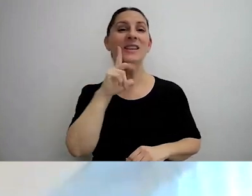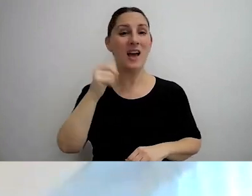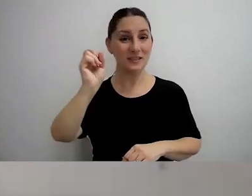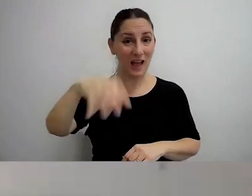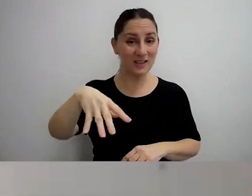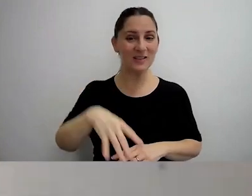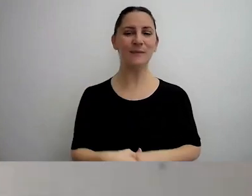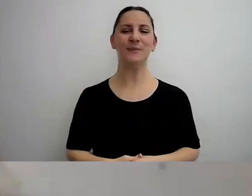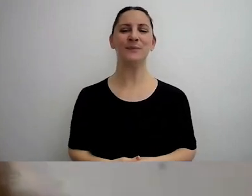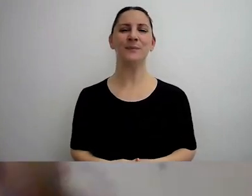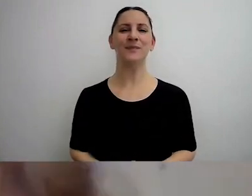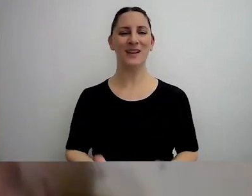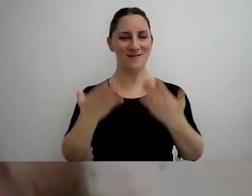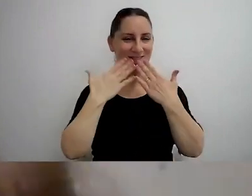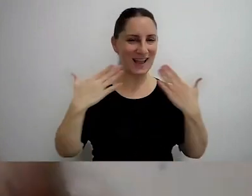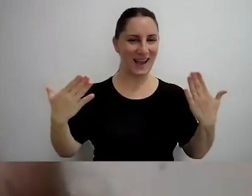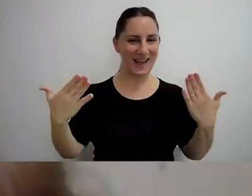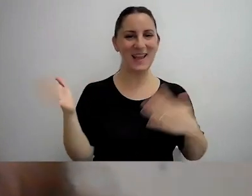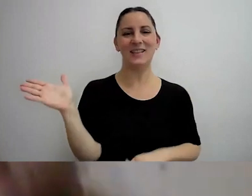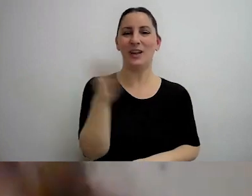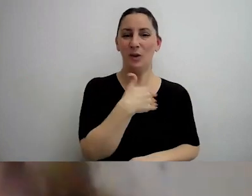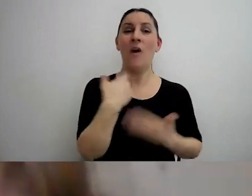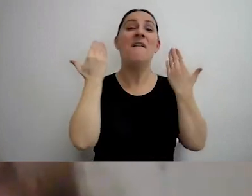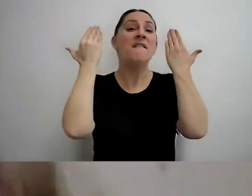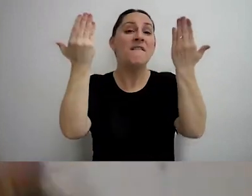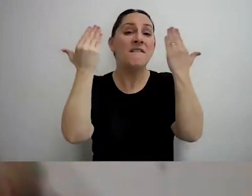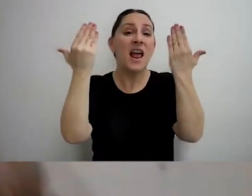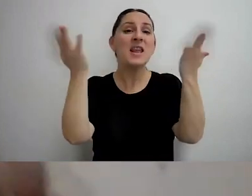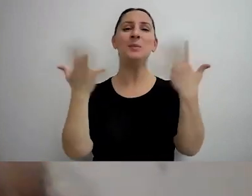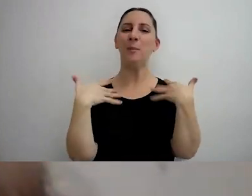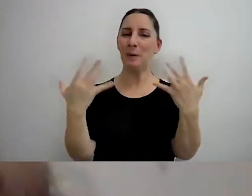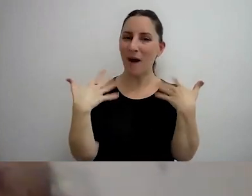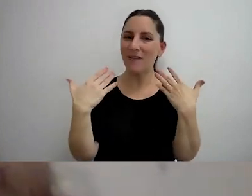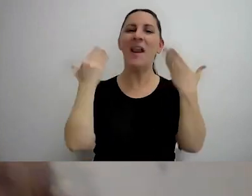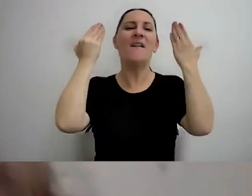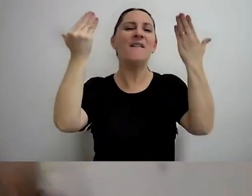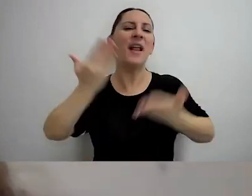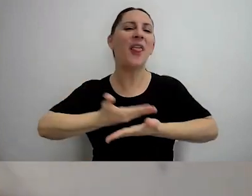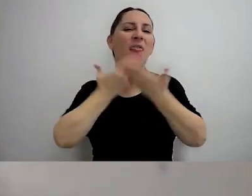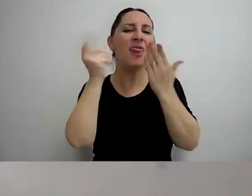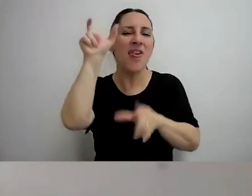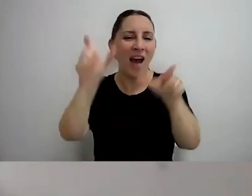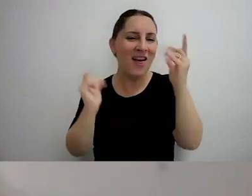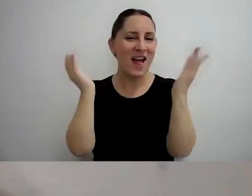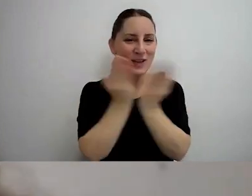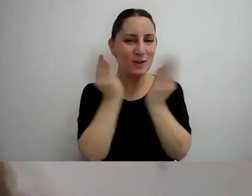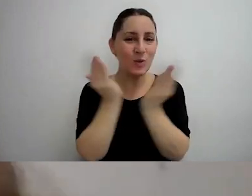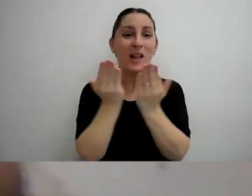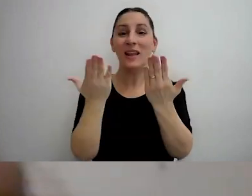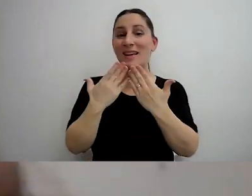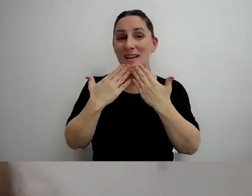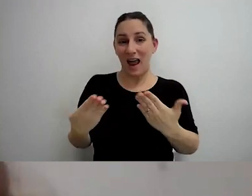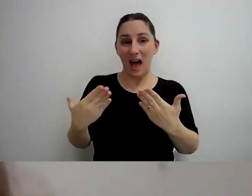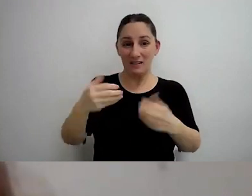Muchas gracias, muchas gracias a todos, feliz primavera, feliz día del estudiante, les agradezco que estén compartiendo